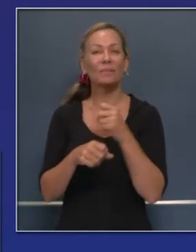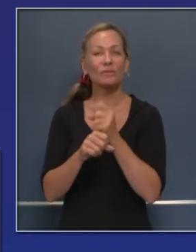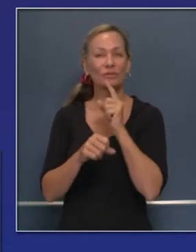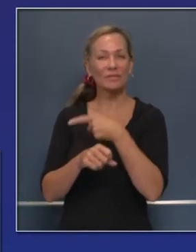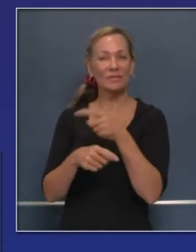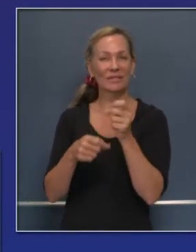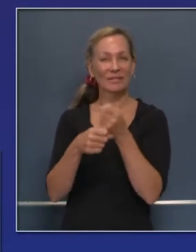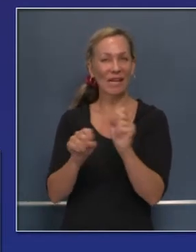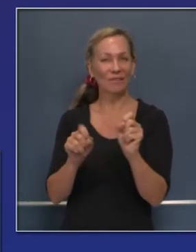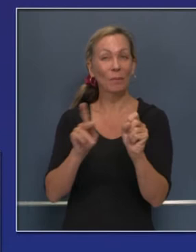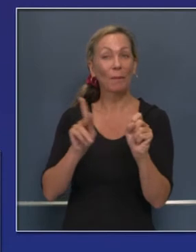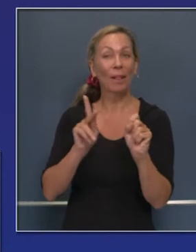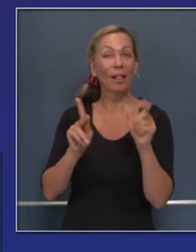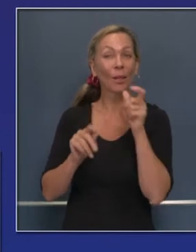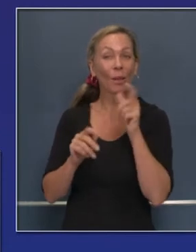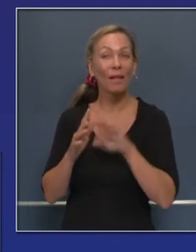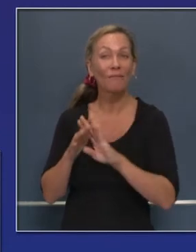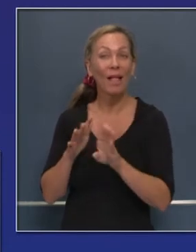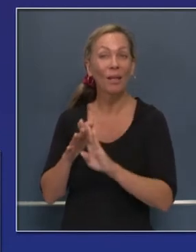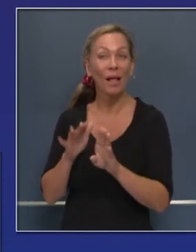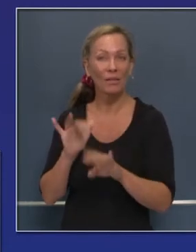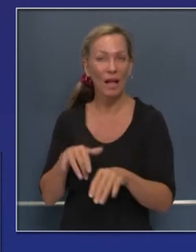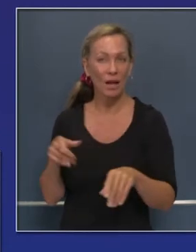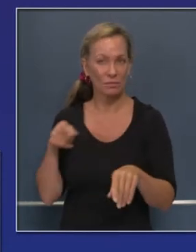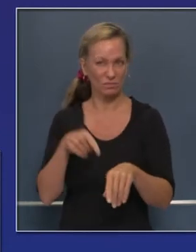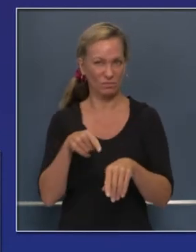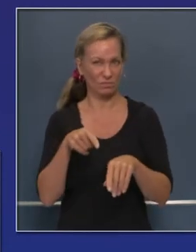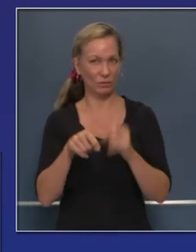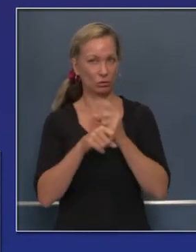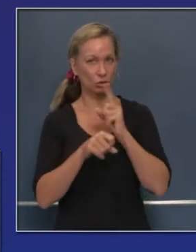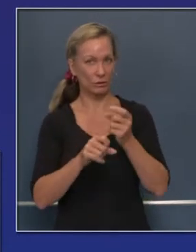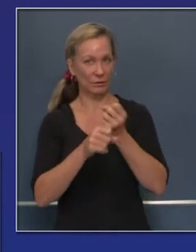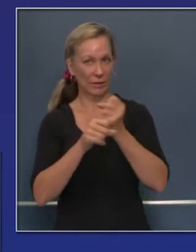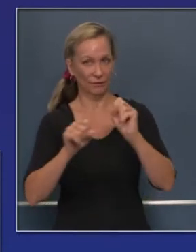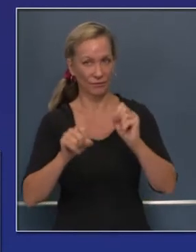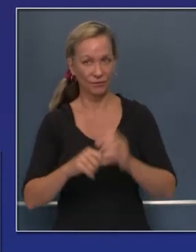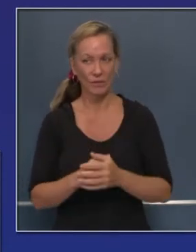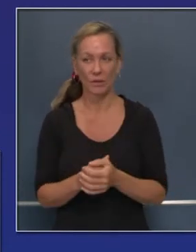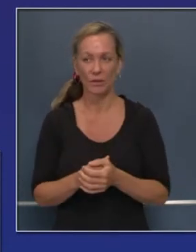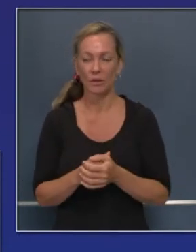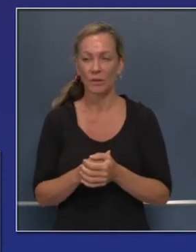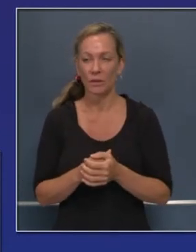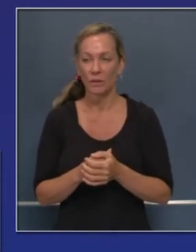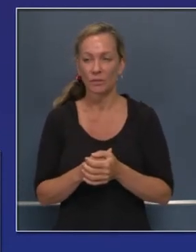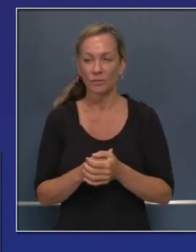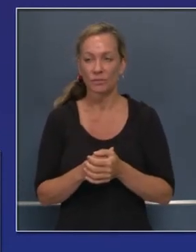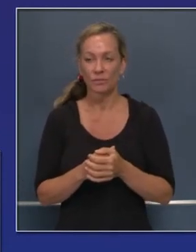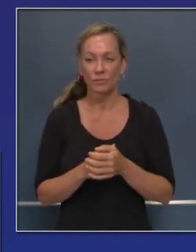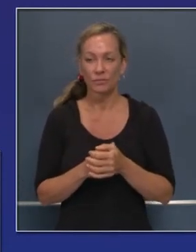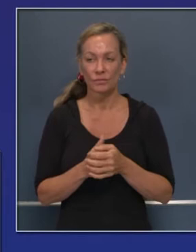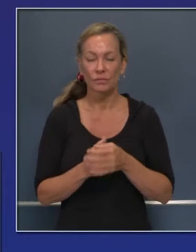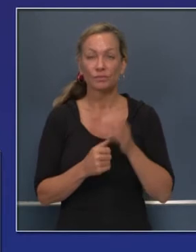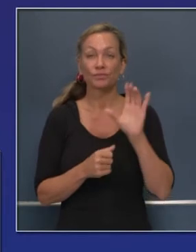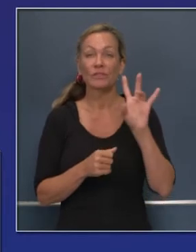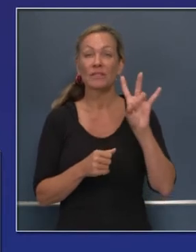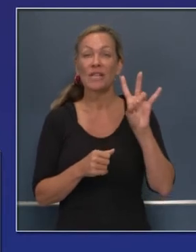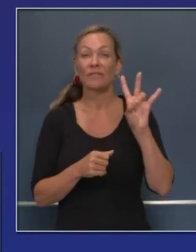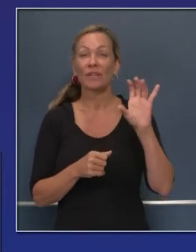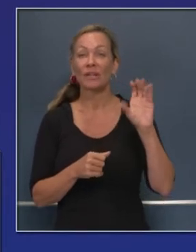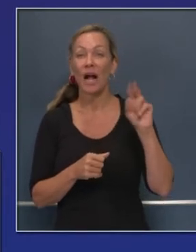Además de estos refugios, también tenemos refugios clásicos en